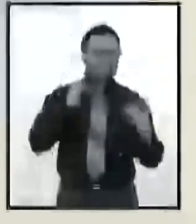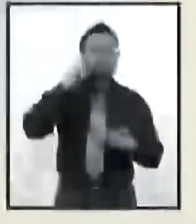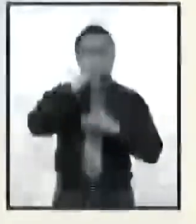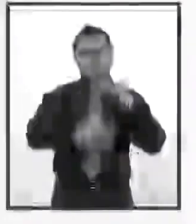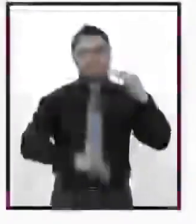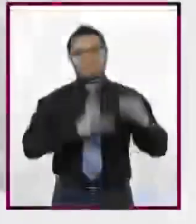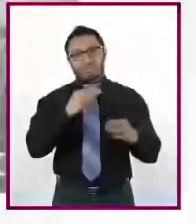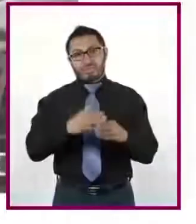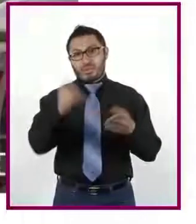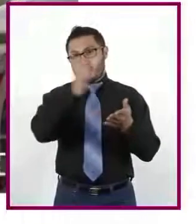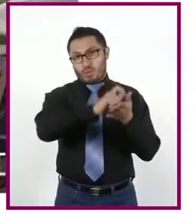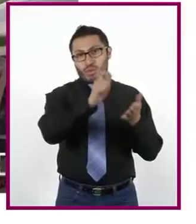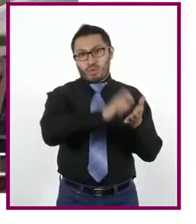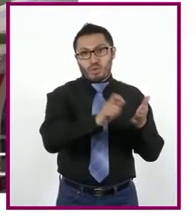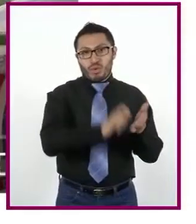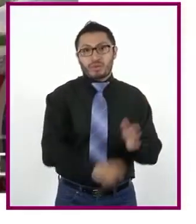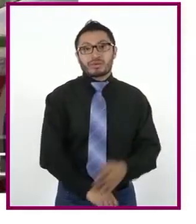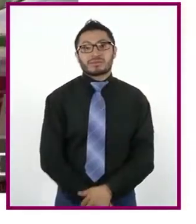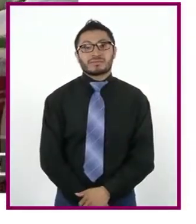Tomen nota.